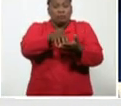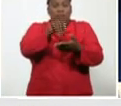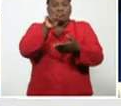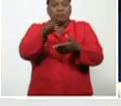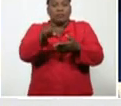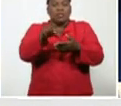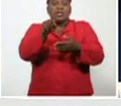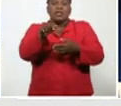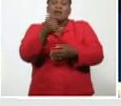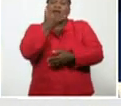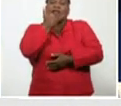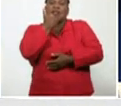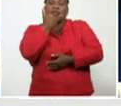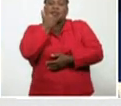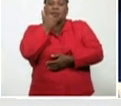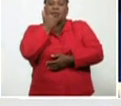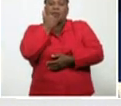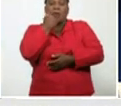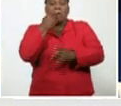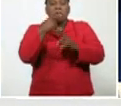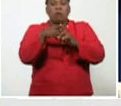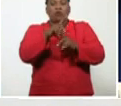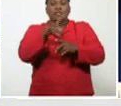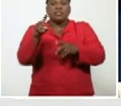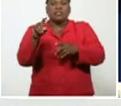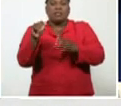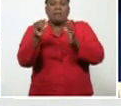incidencia, por 100.000 habitantes.